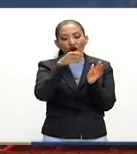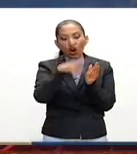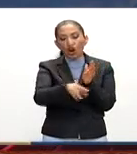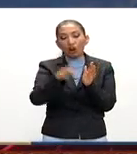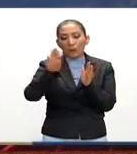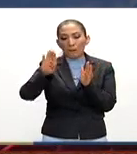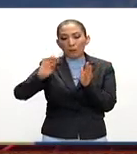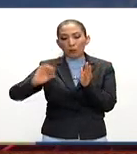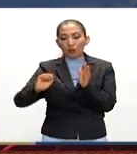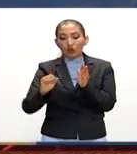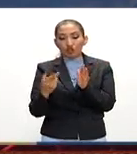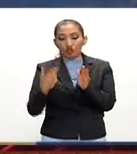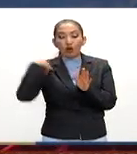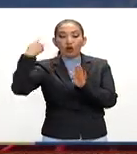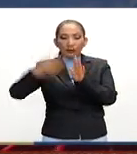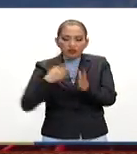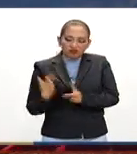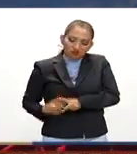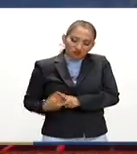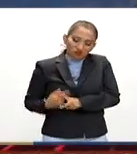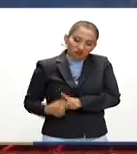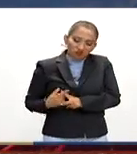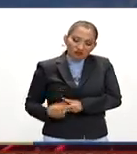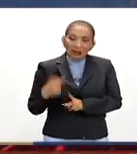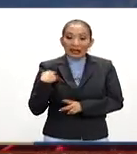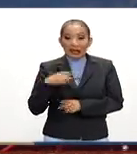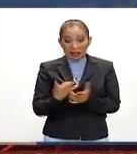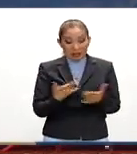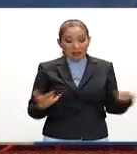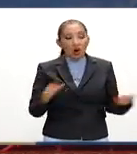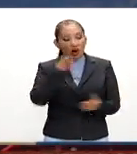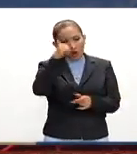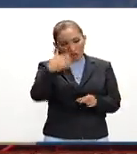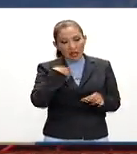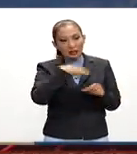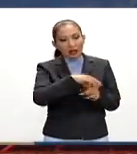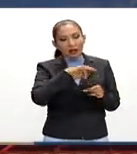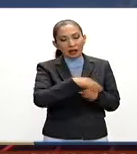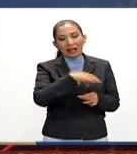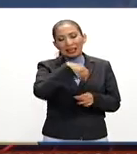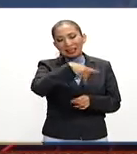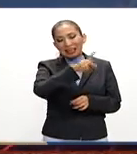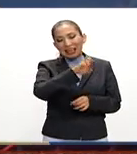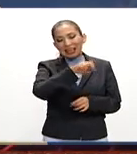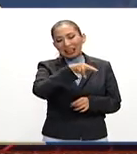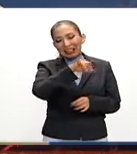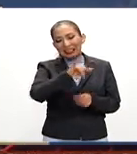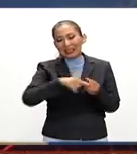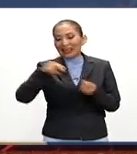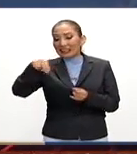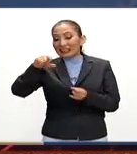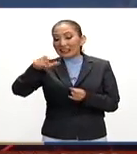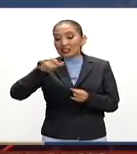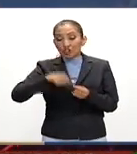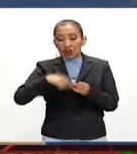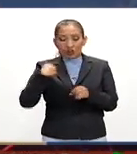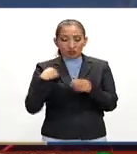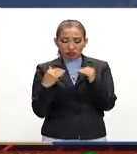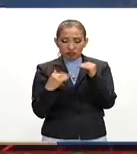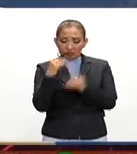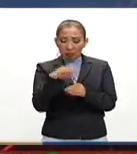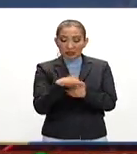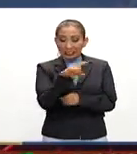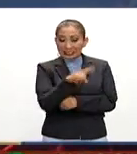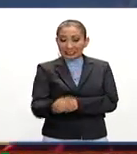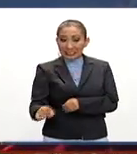W. Bush, donde se fue a un recuento automático, pero también históricamente ha habido otras, la de John F. Kennedy contra Richard Nixon, donde la diferencia de votos fue